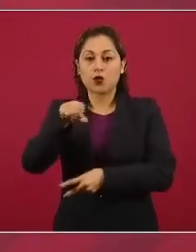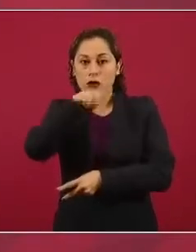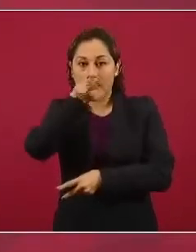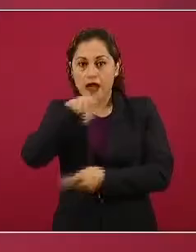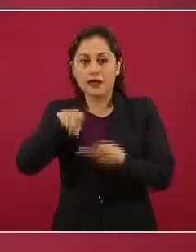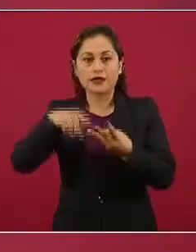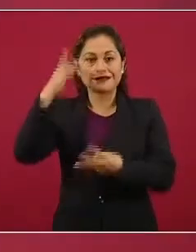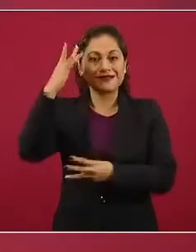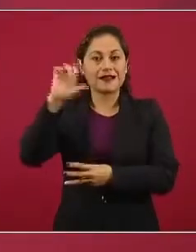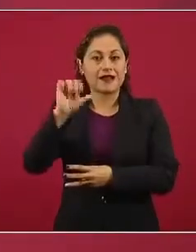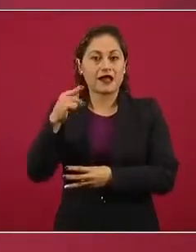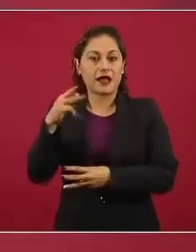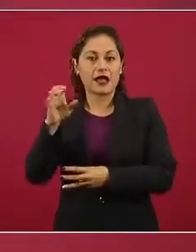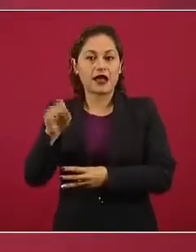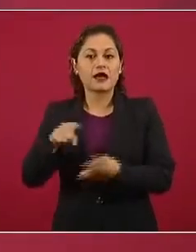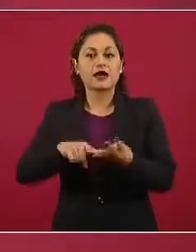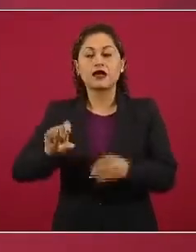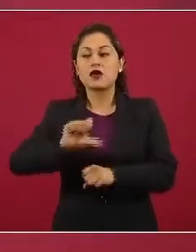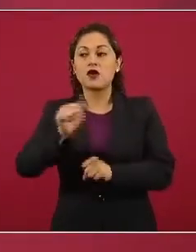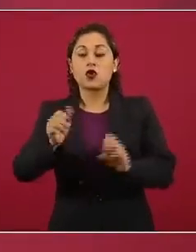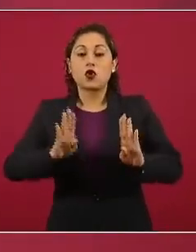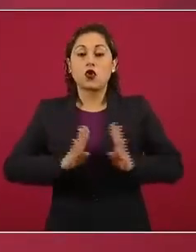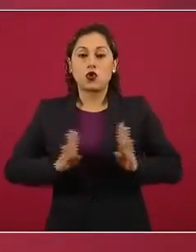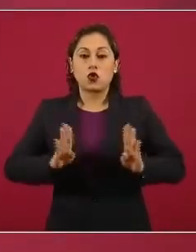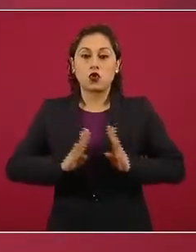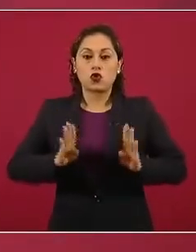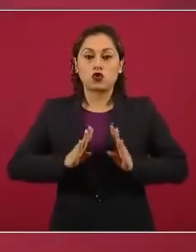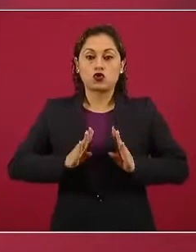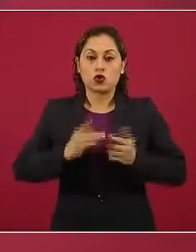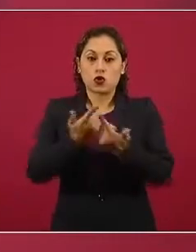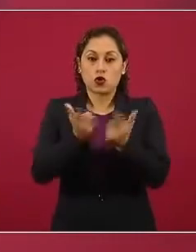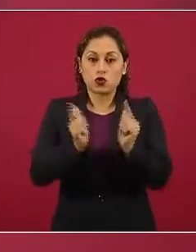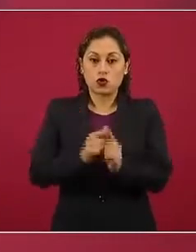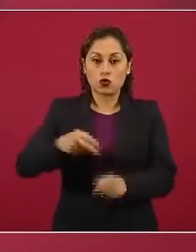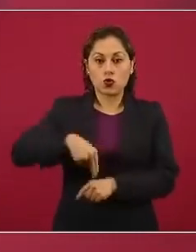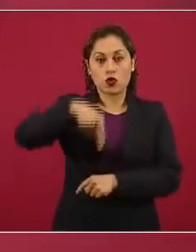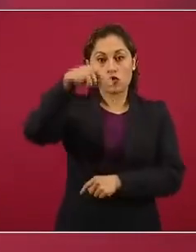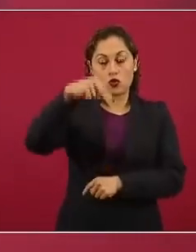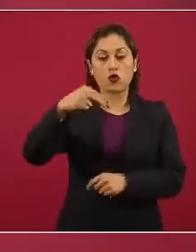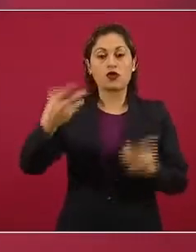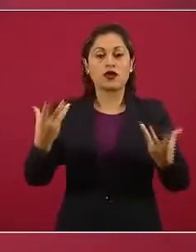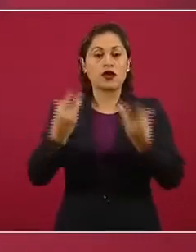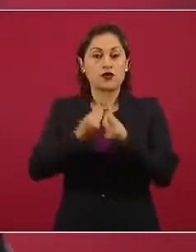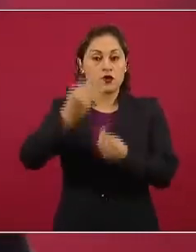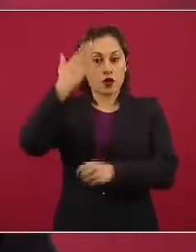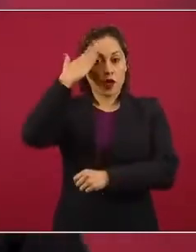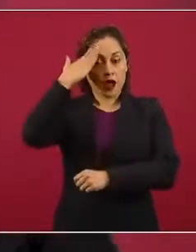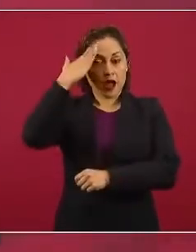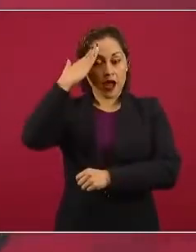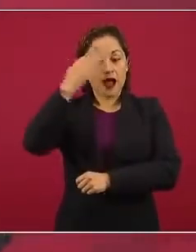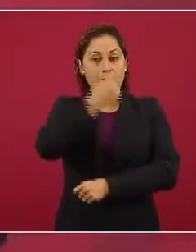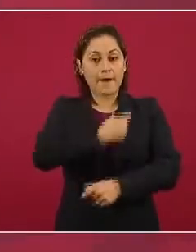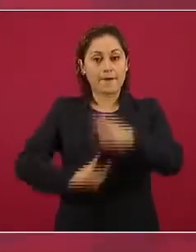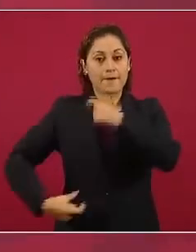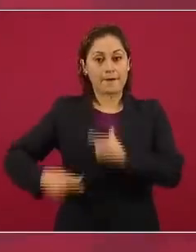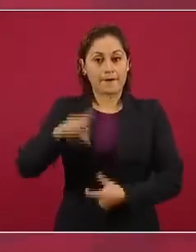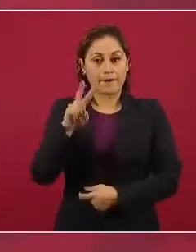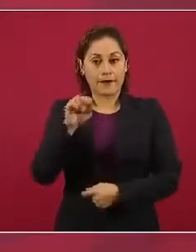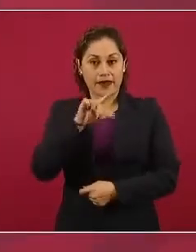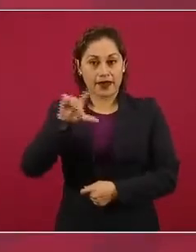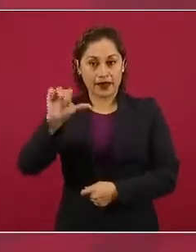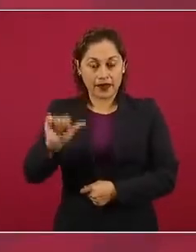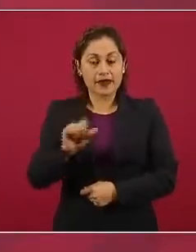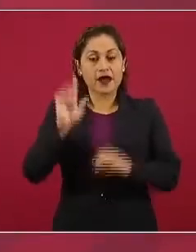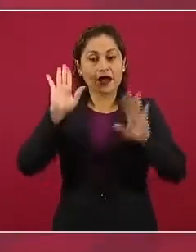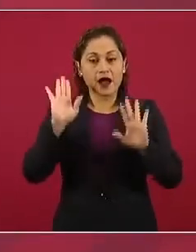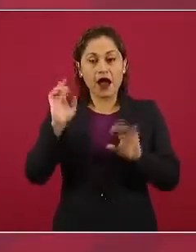también entró la División del Norte, comandada por Pancho Villa, que entraron en tren por Tacuba. Y cuentan algunos historiadores que